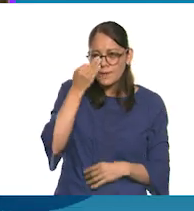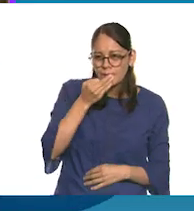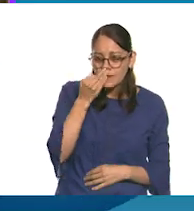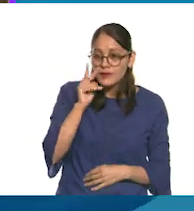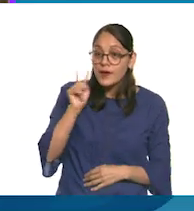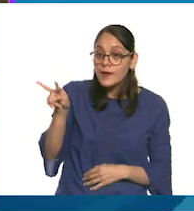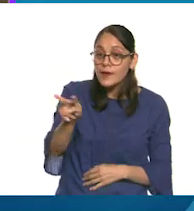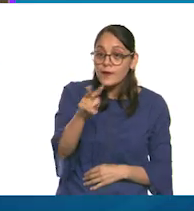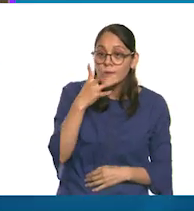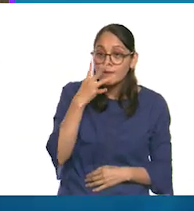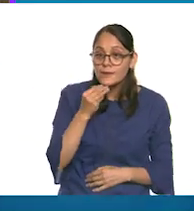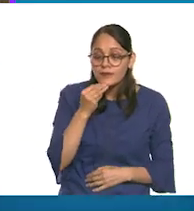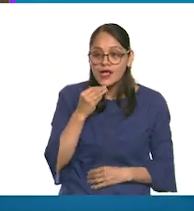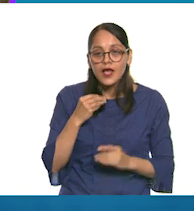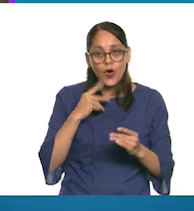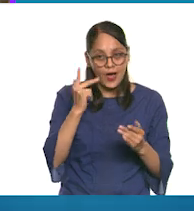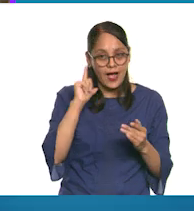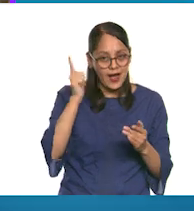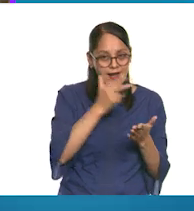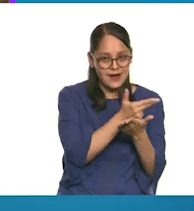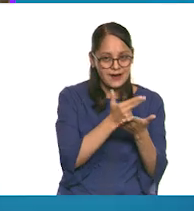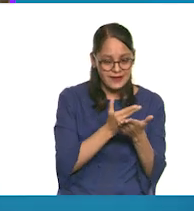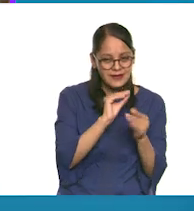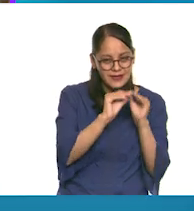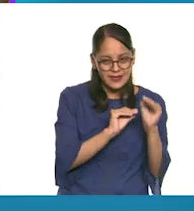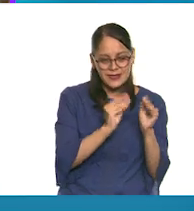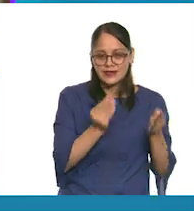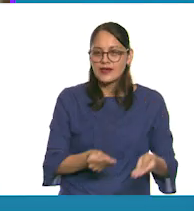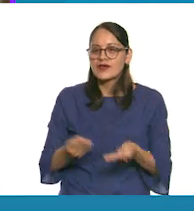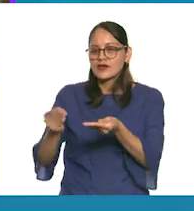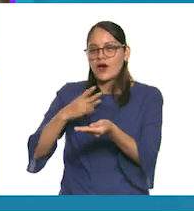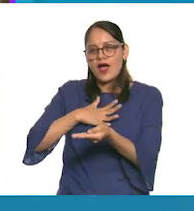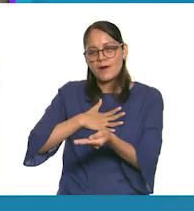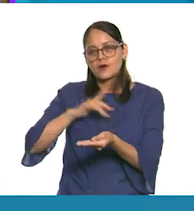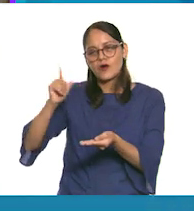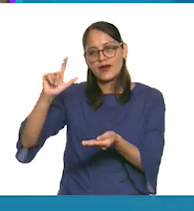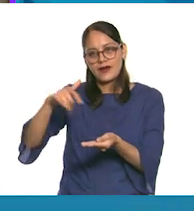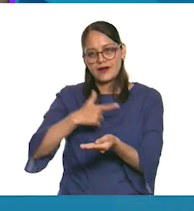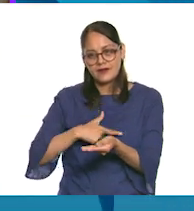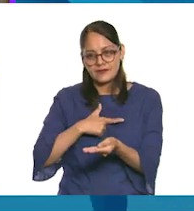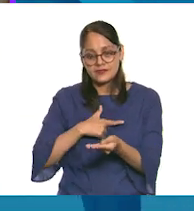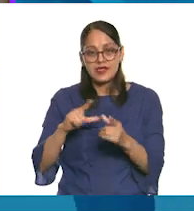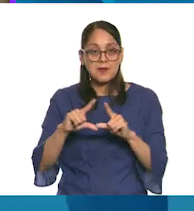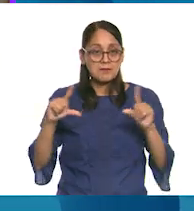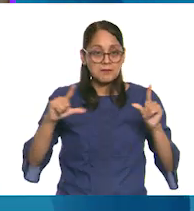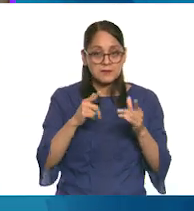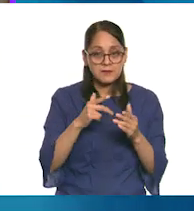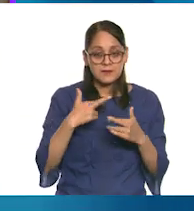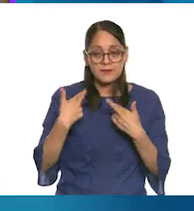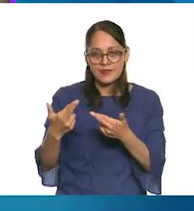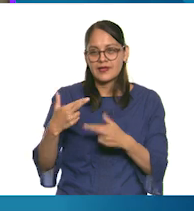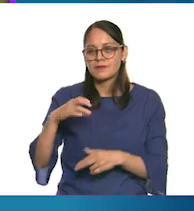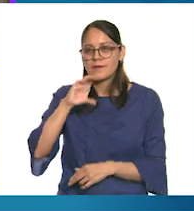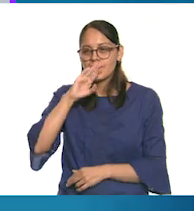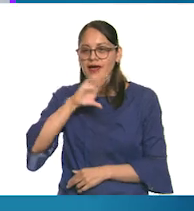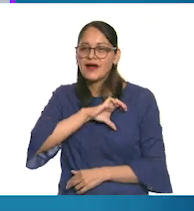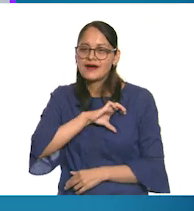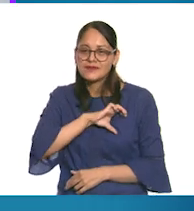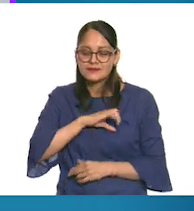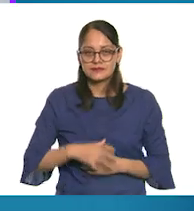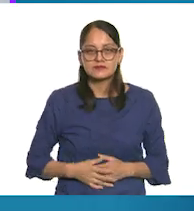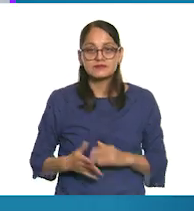atención. Espero le guste mi regalo, pues lo hago con mucho amor y cariño. ¡Ya listo mi regalo! ¡Te quiero mamá!